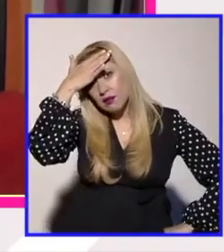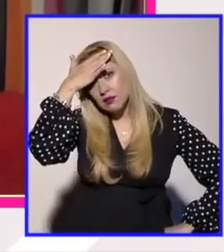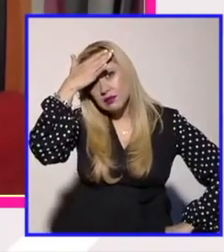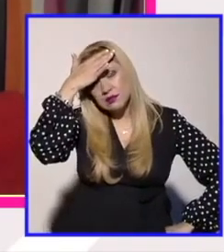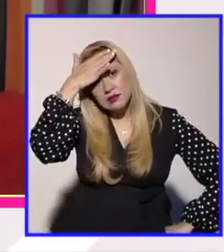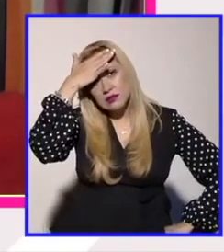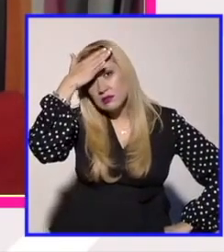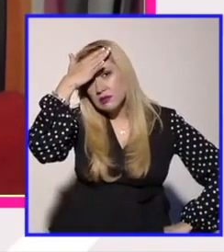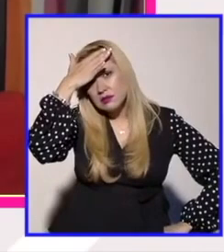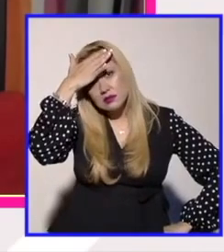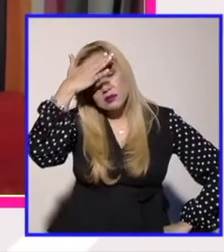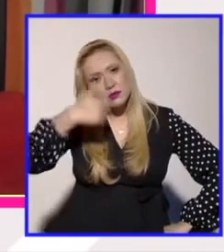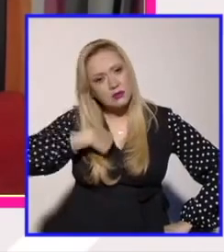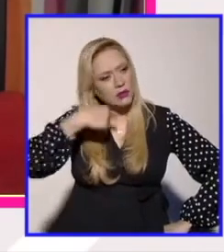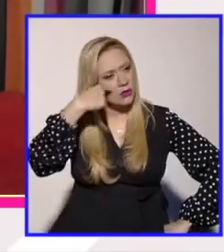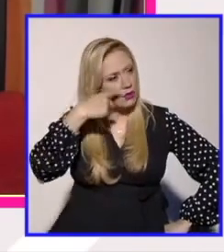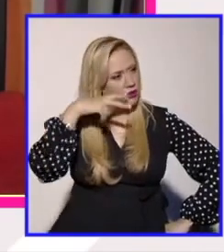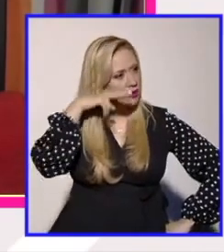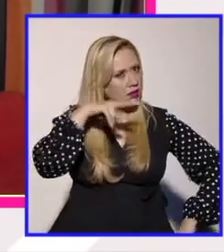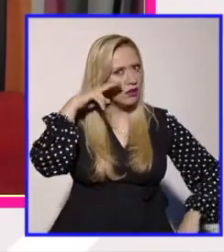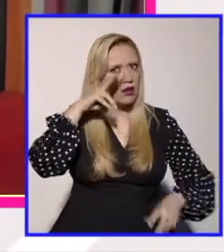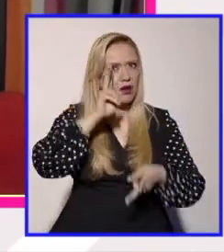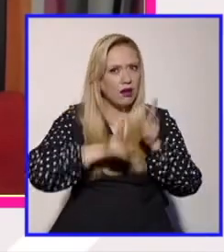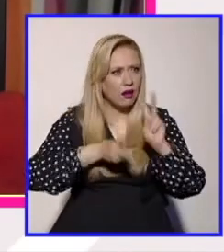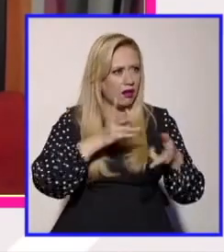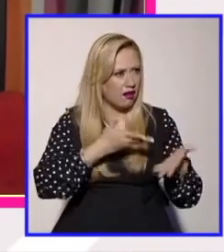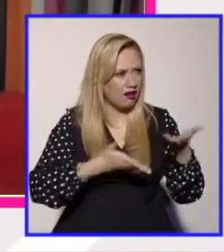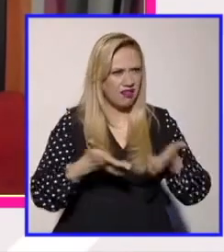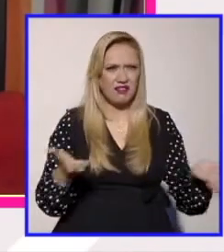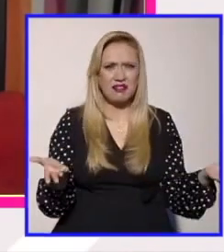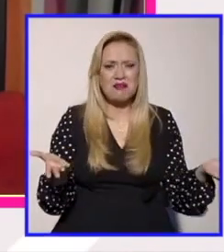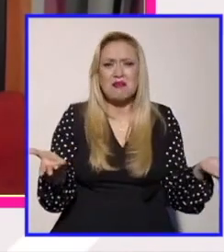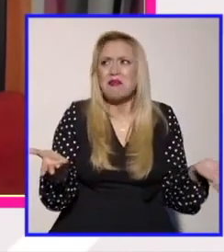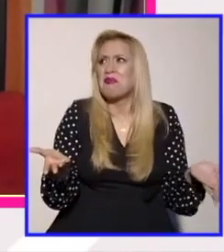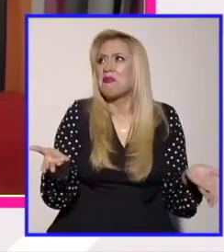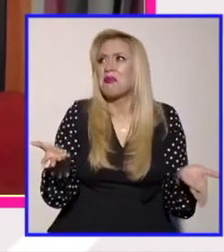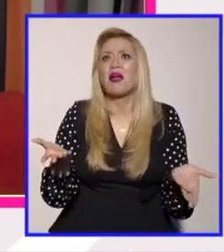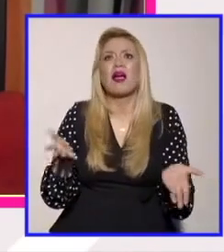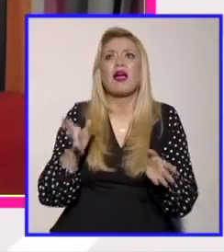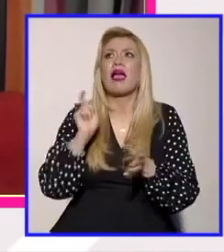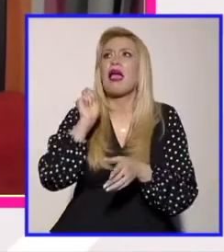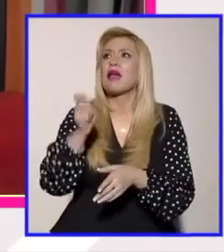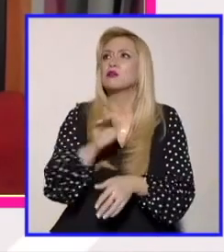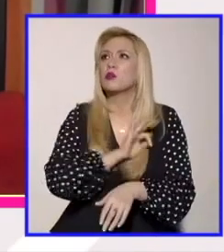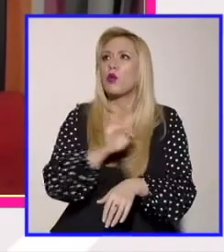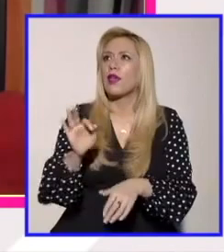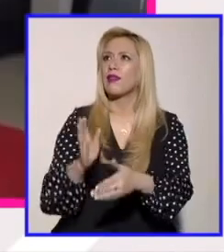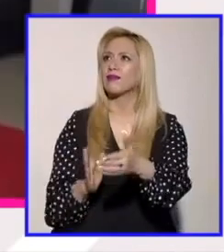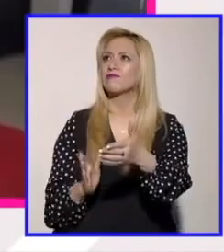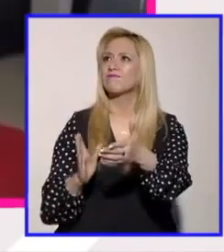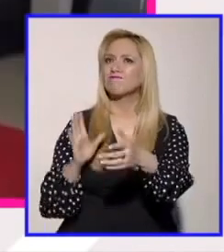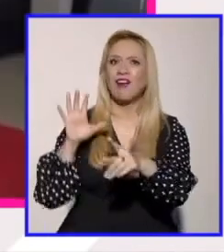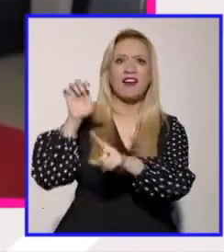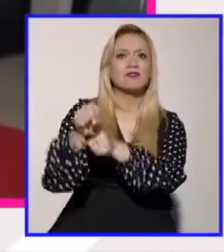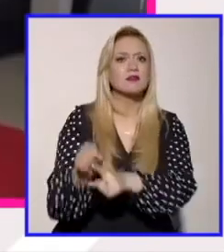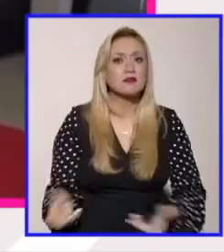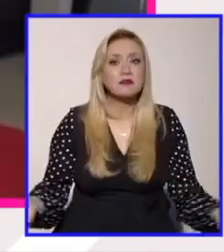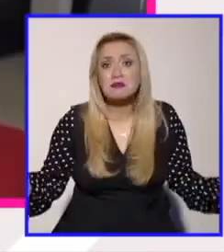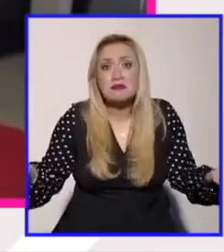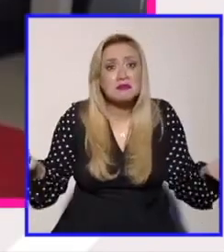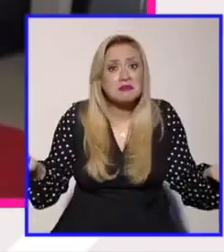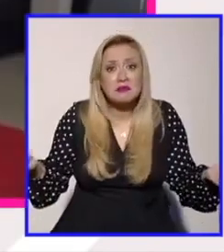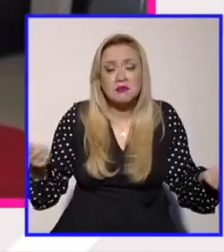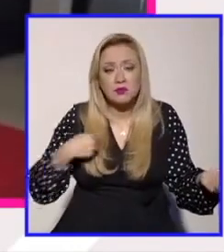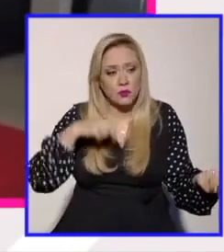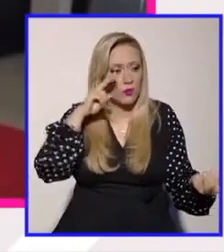esta plática la he tenido varias veces es bien raro porque entonces ¿qué han logrado? he visto a grupos feministas posicionarse en contra de la